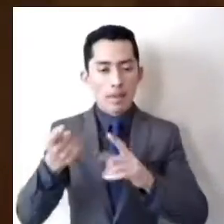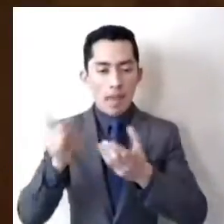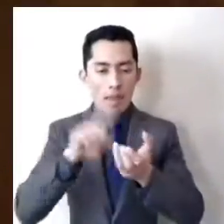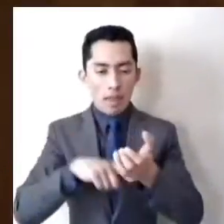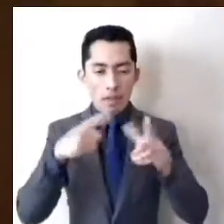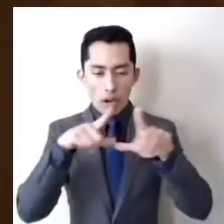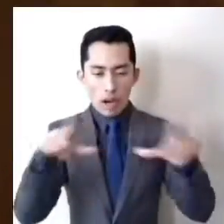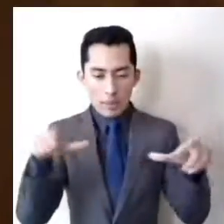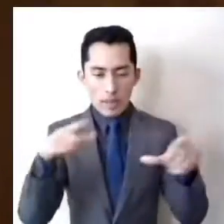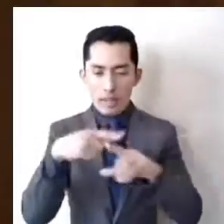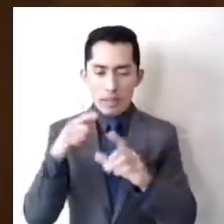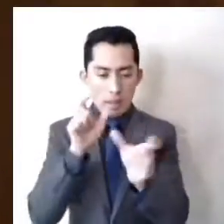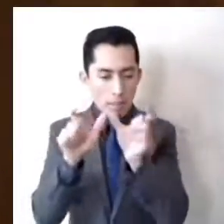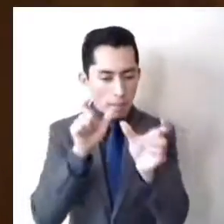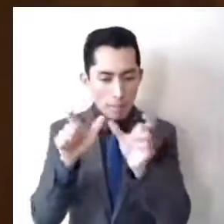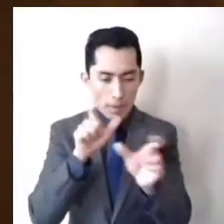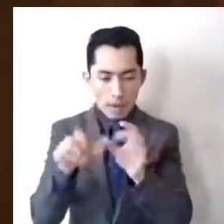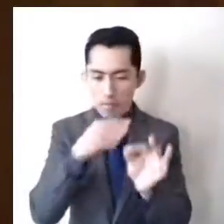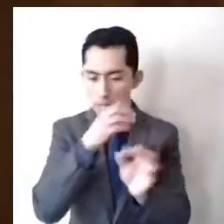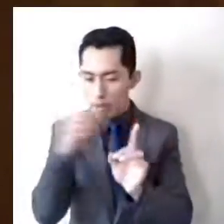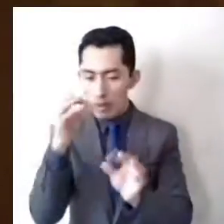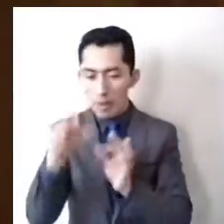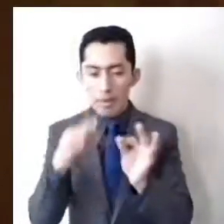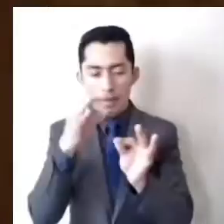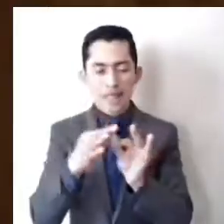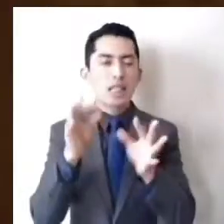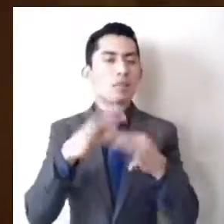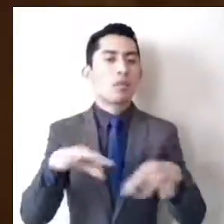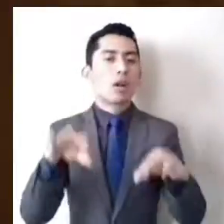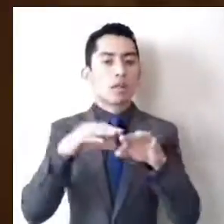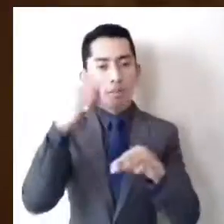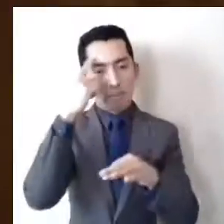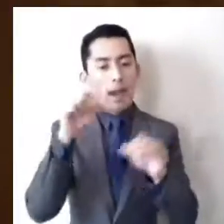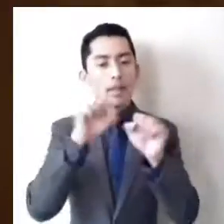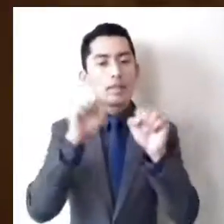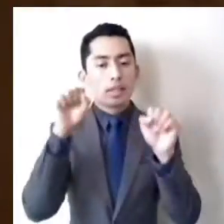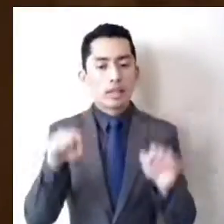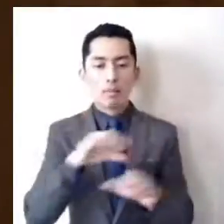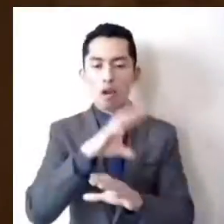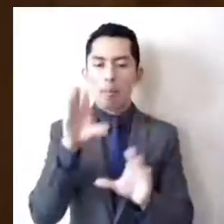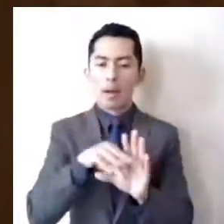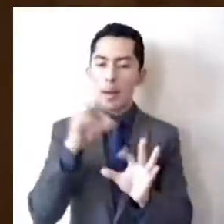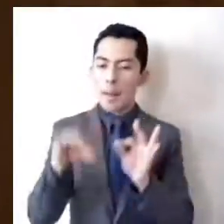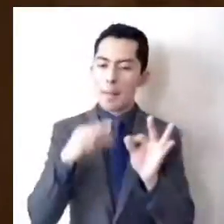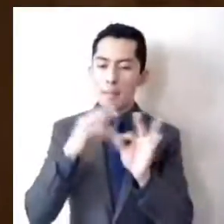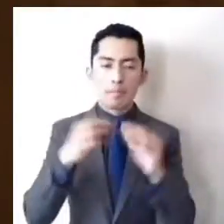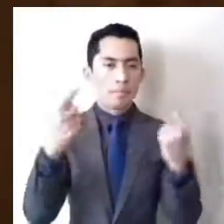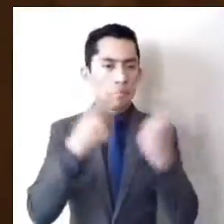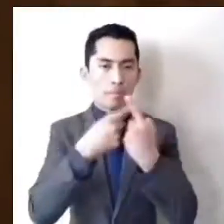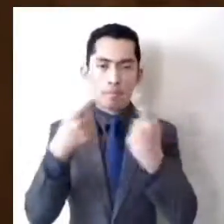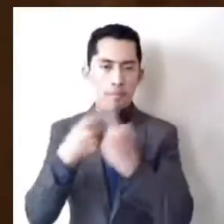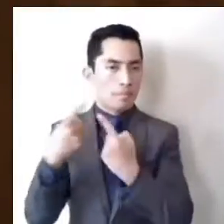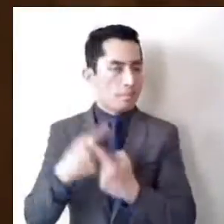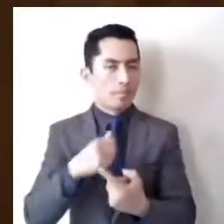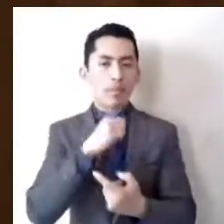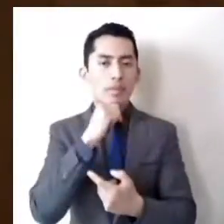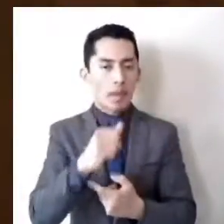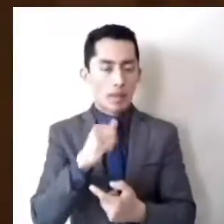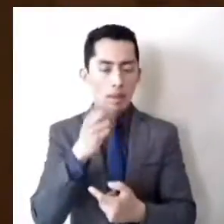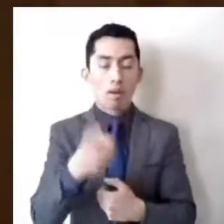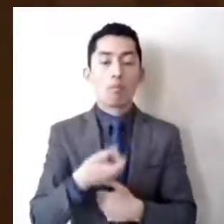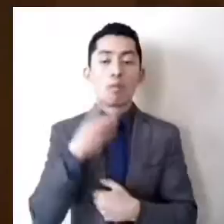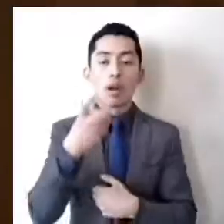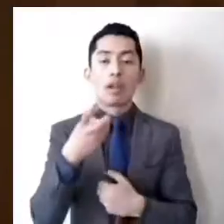es fundamental para integrar un sistema armónico y congruente. En ese sentido, la